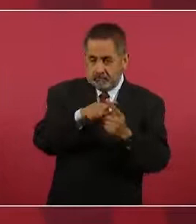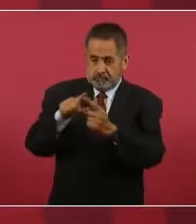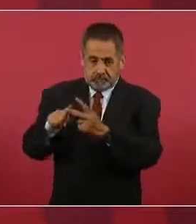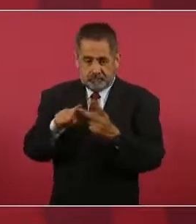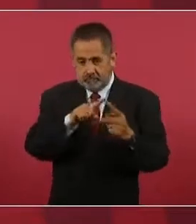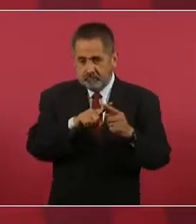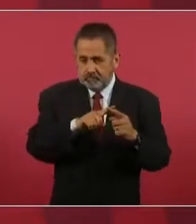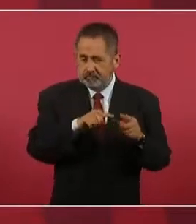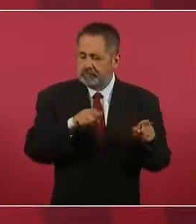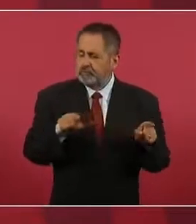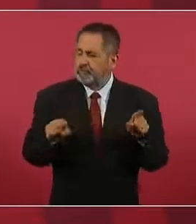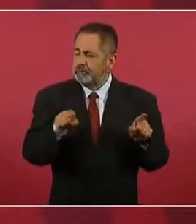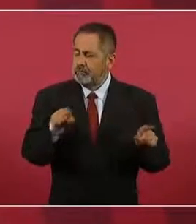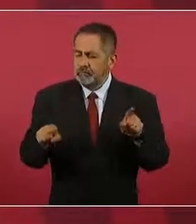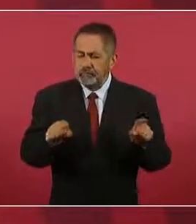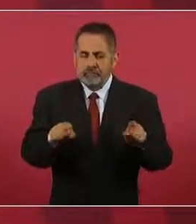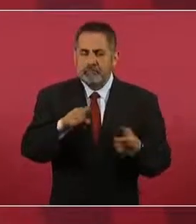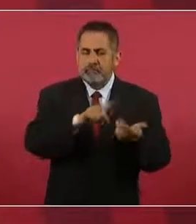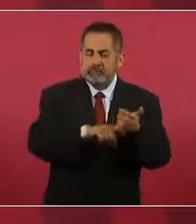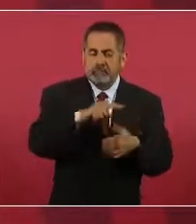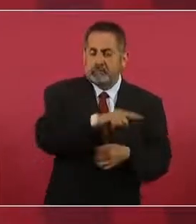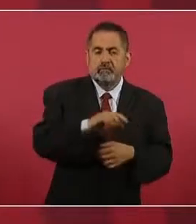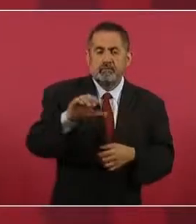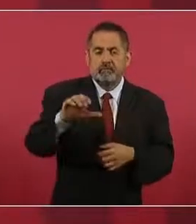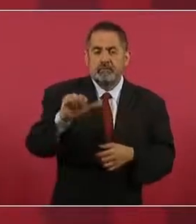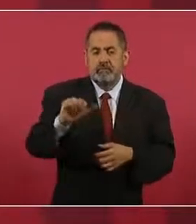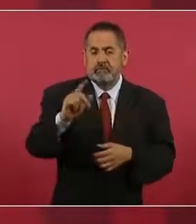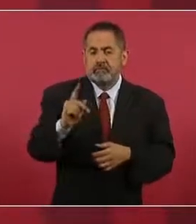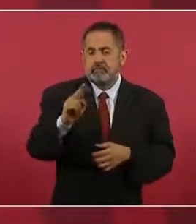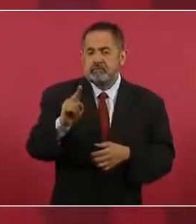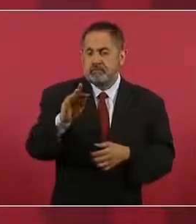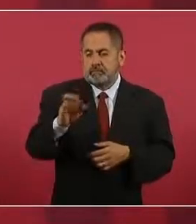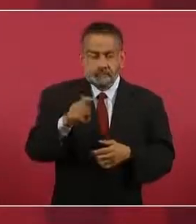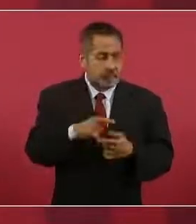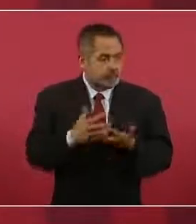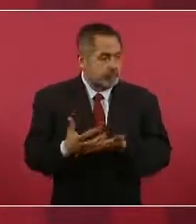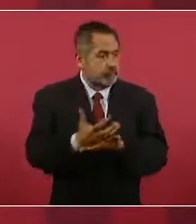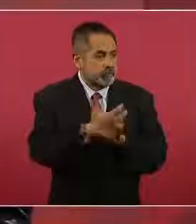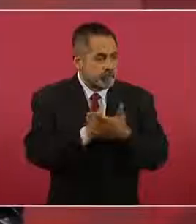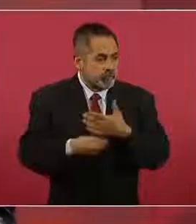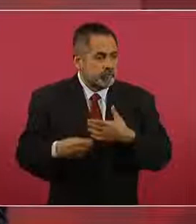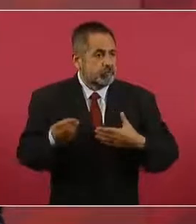en Capufe, más ingresos,